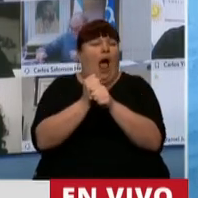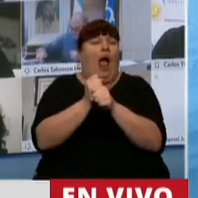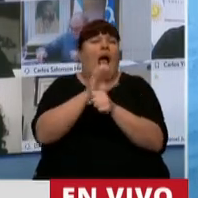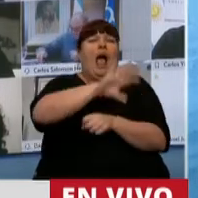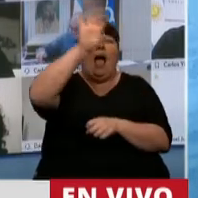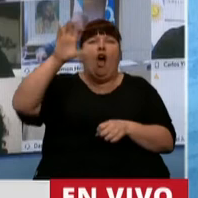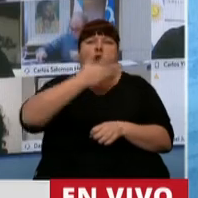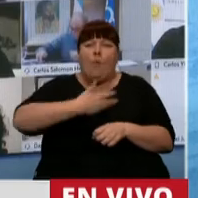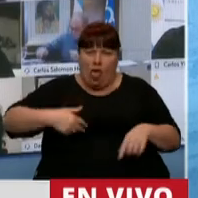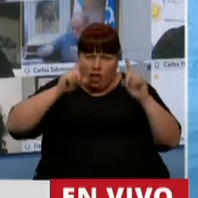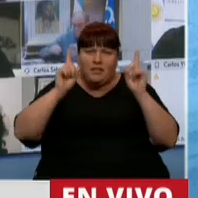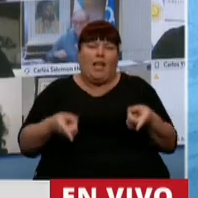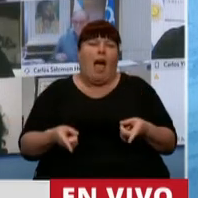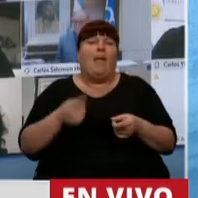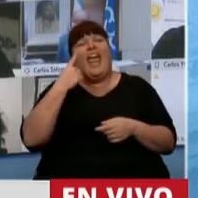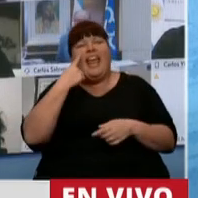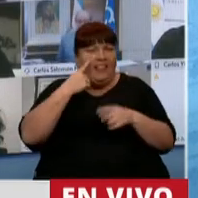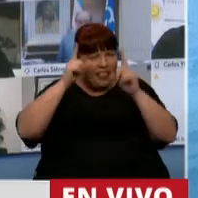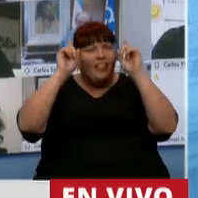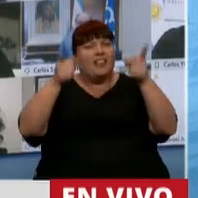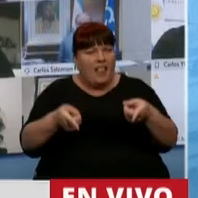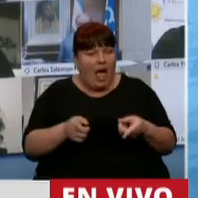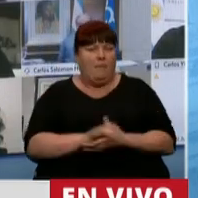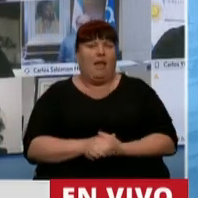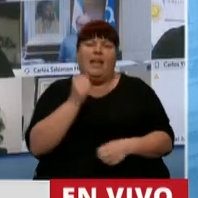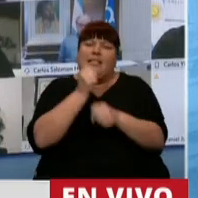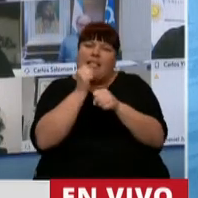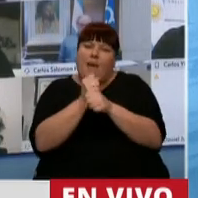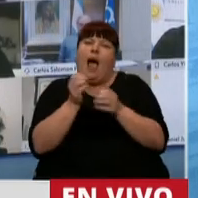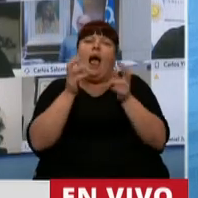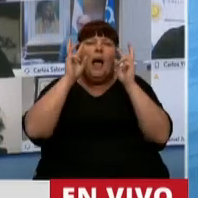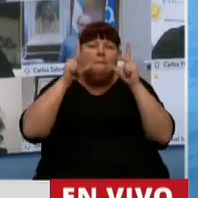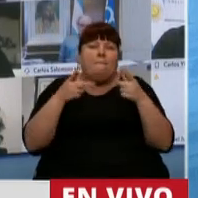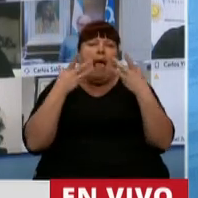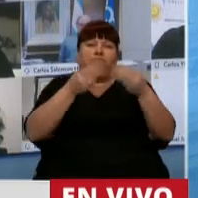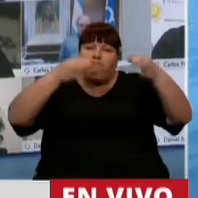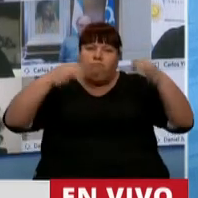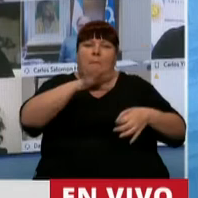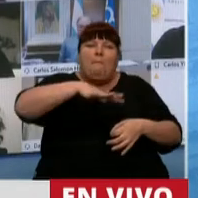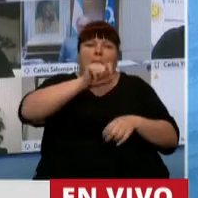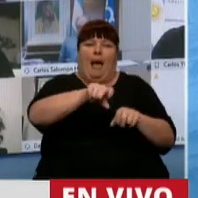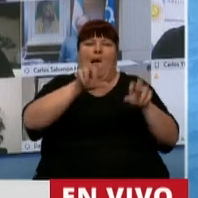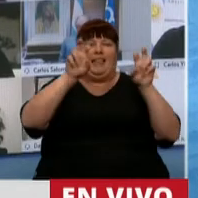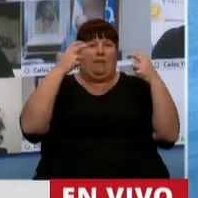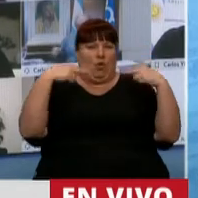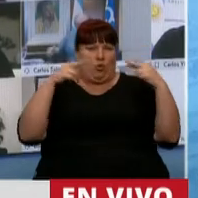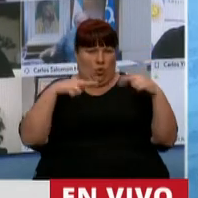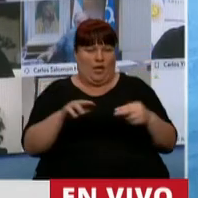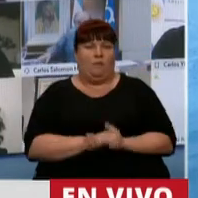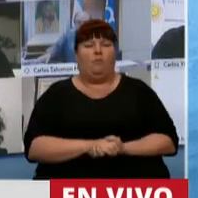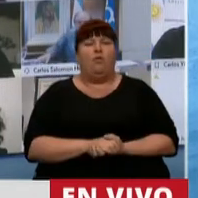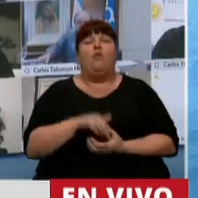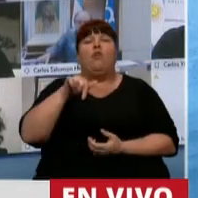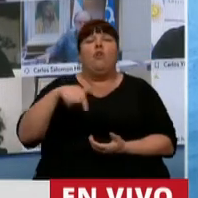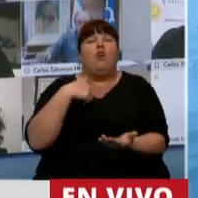gobernadores y muchos intendentes, trabajando con herramientas concretas al sector. Lo que hoy